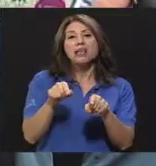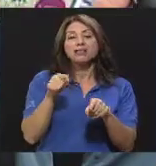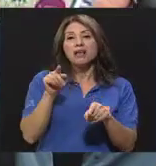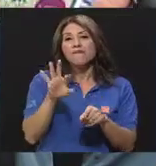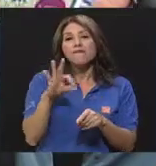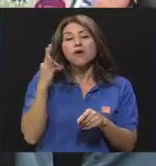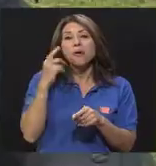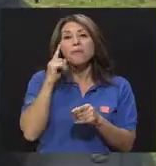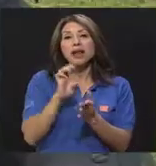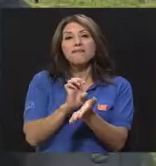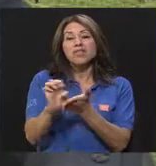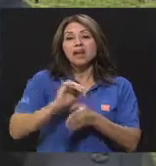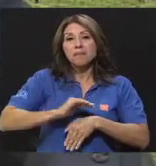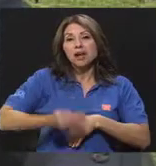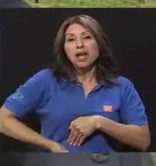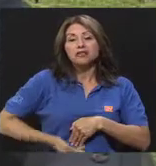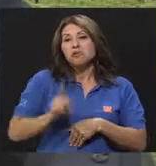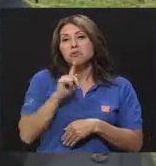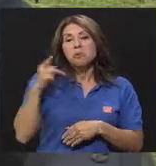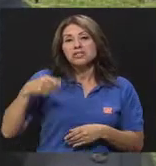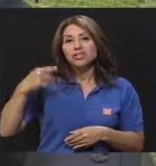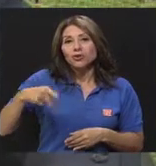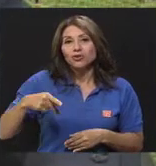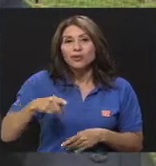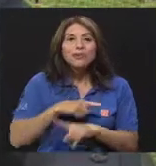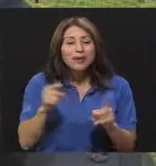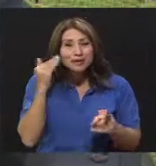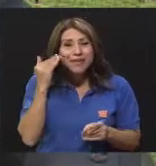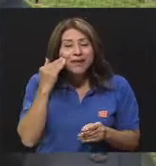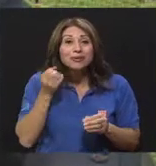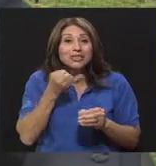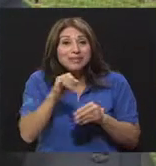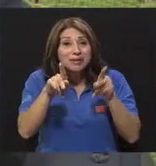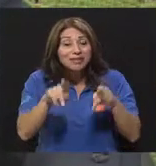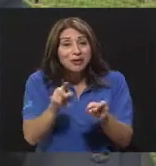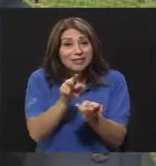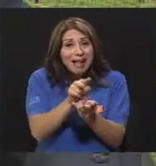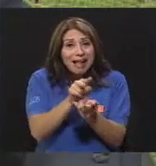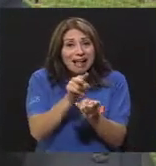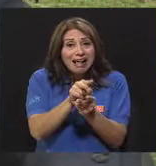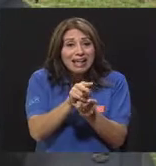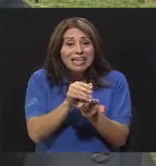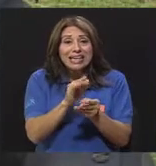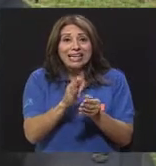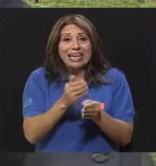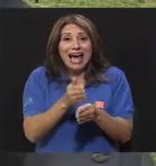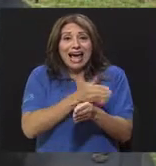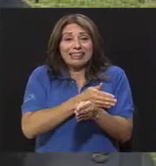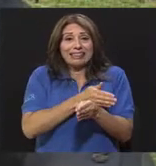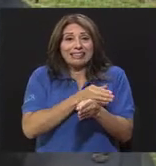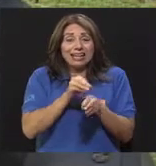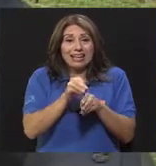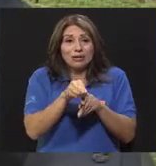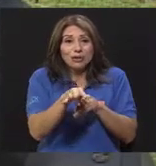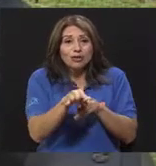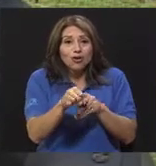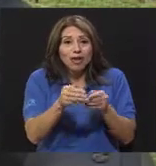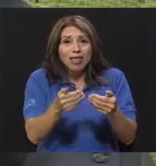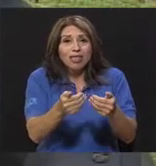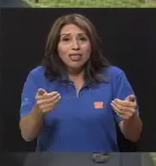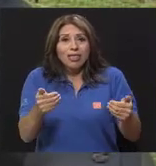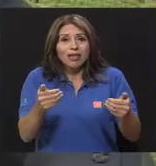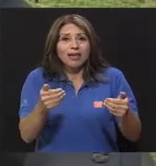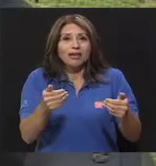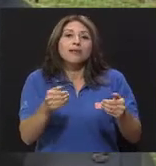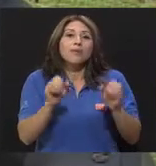método para un embarazo. Cuando sabemos que es el método más riesgoso para que ocurra un embarazo. O cuando les preguntamos